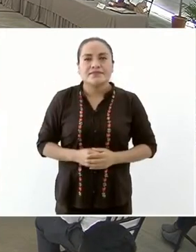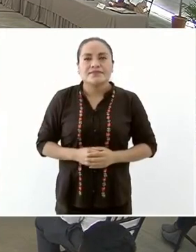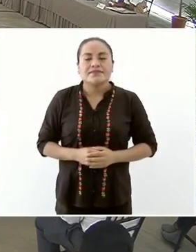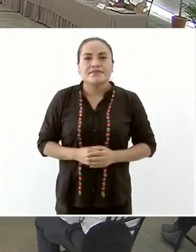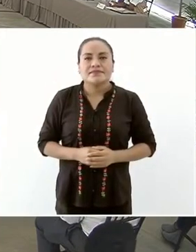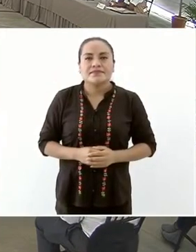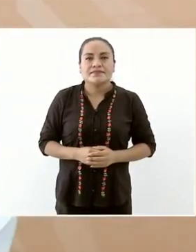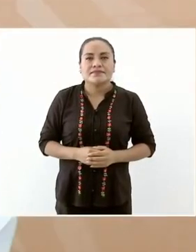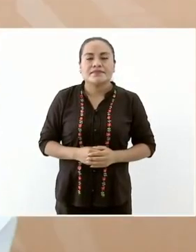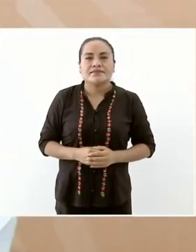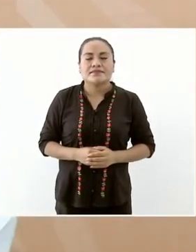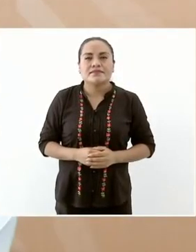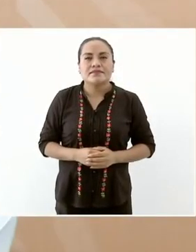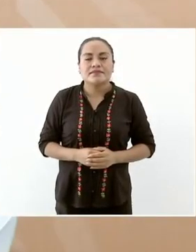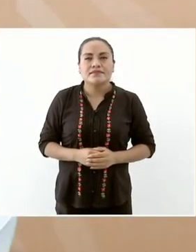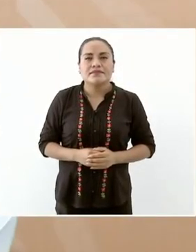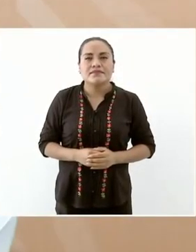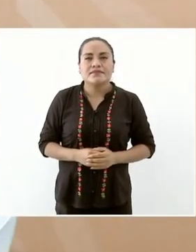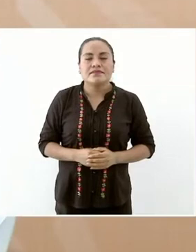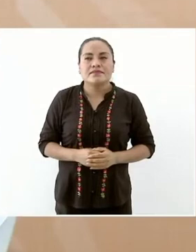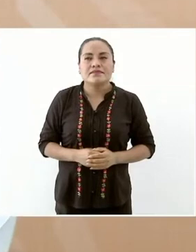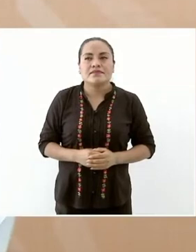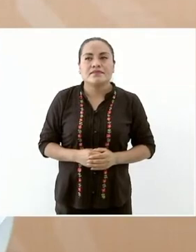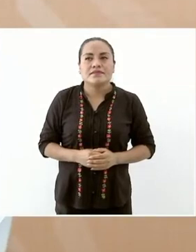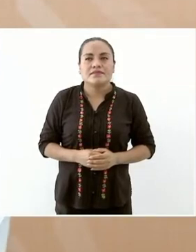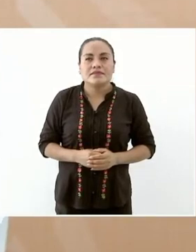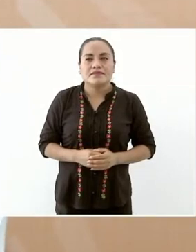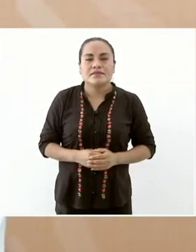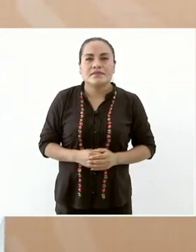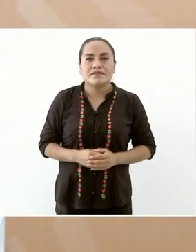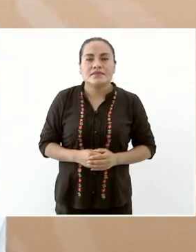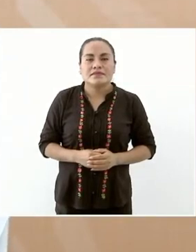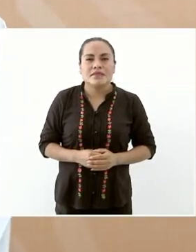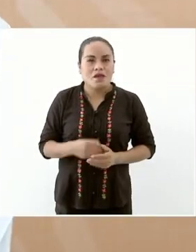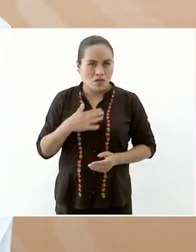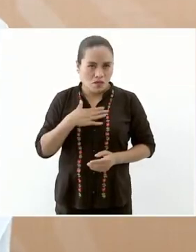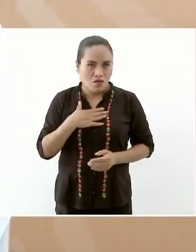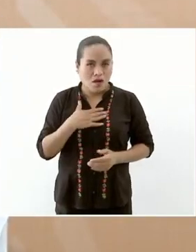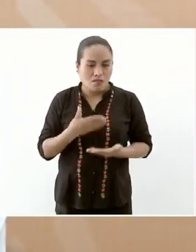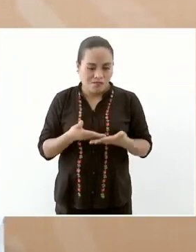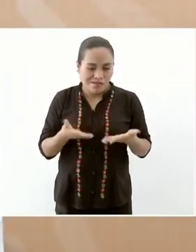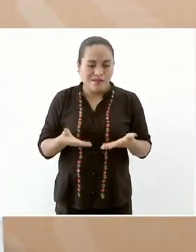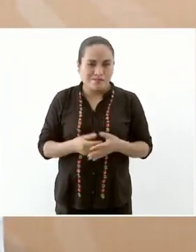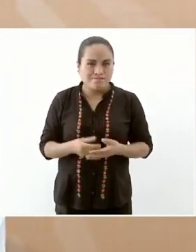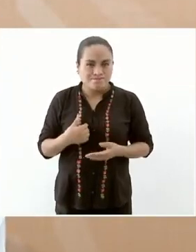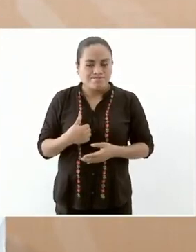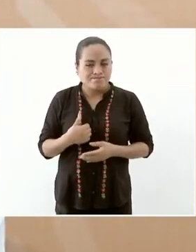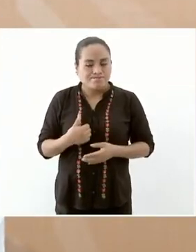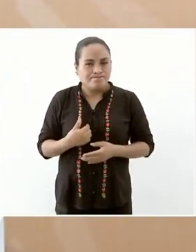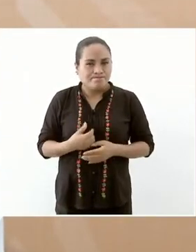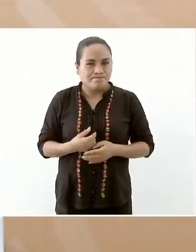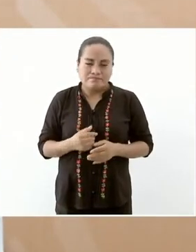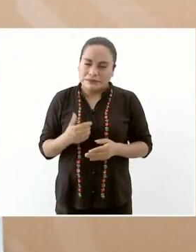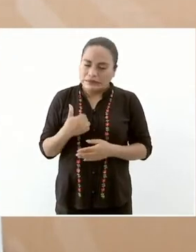en cuanto yo les pido nada más que